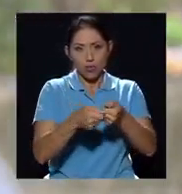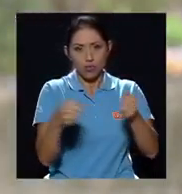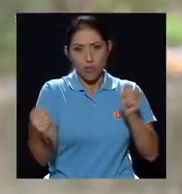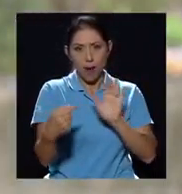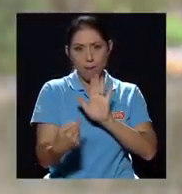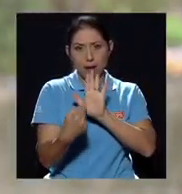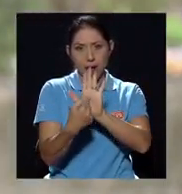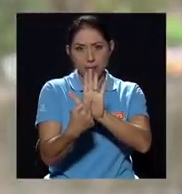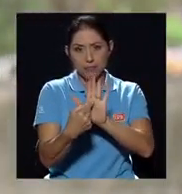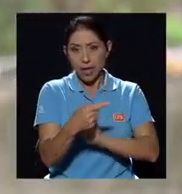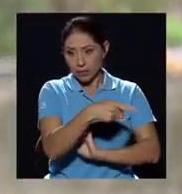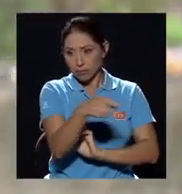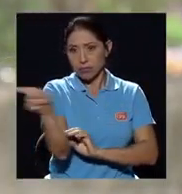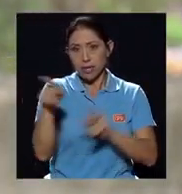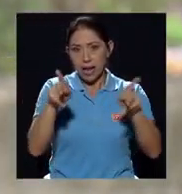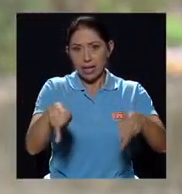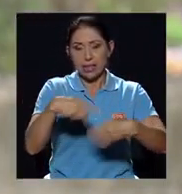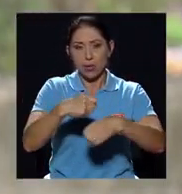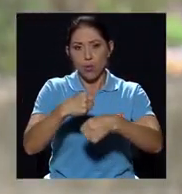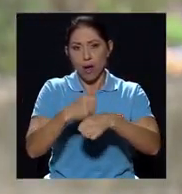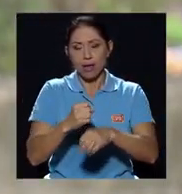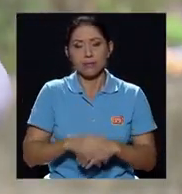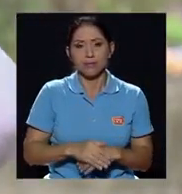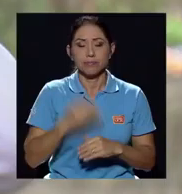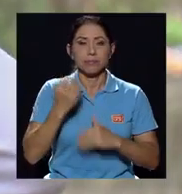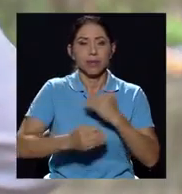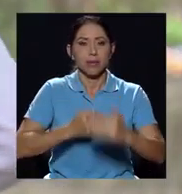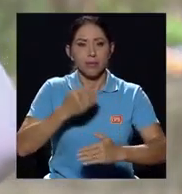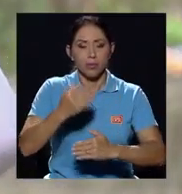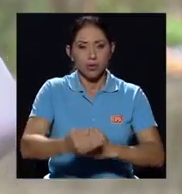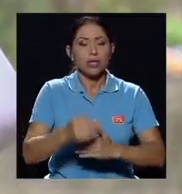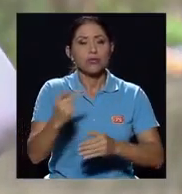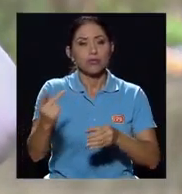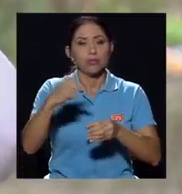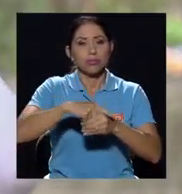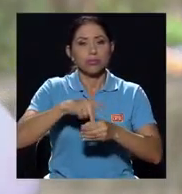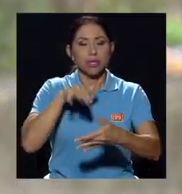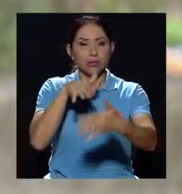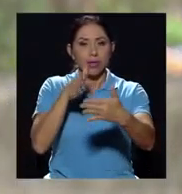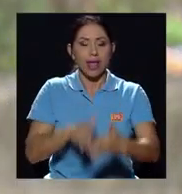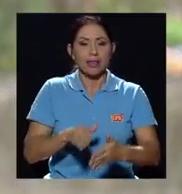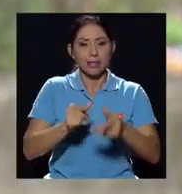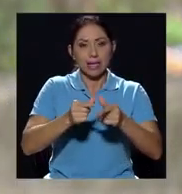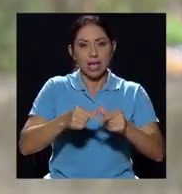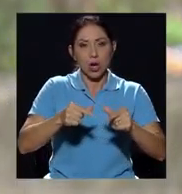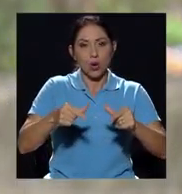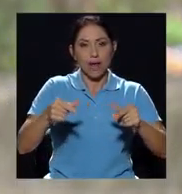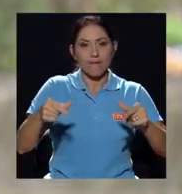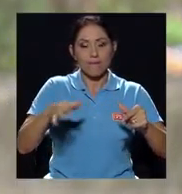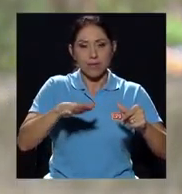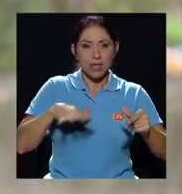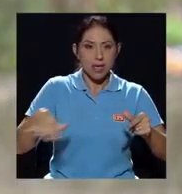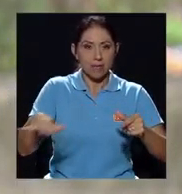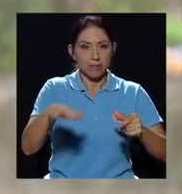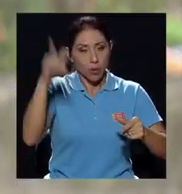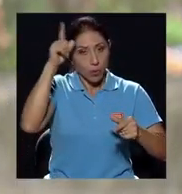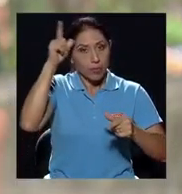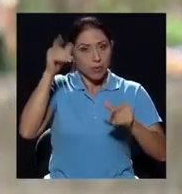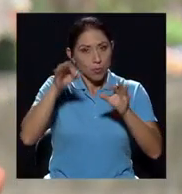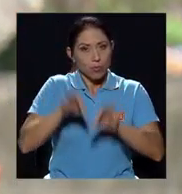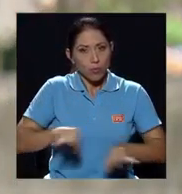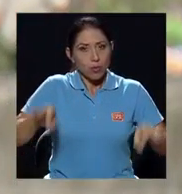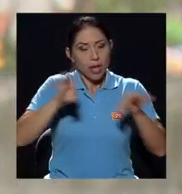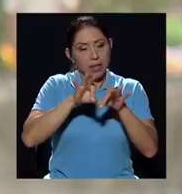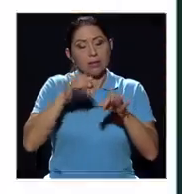¿verdad?, que realiza la gente. Y en el proceso participaron estudiantes de geografía, que fueron obviamente muy importantes